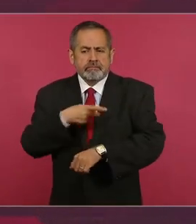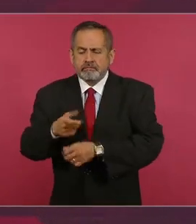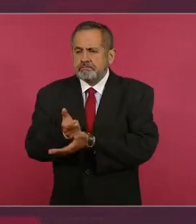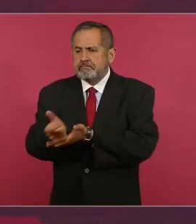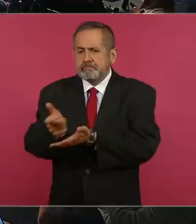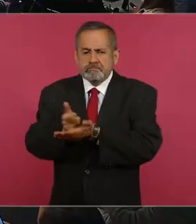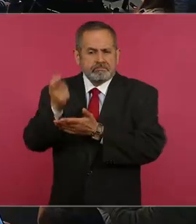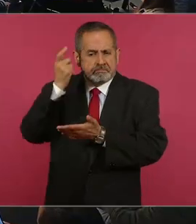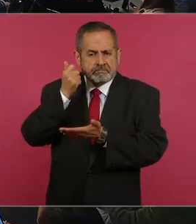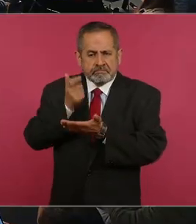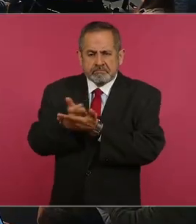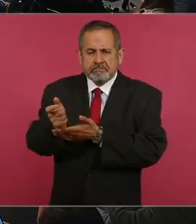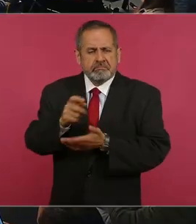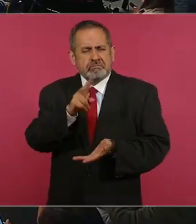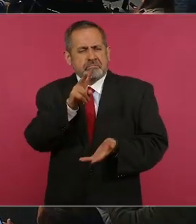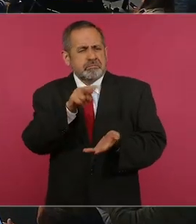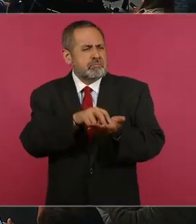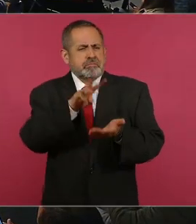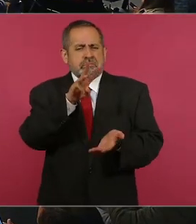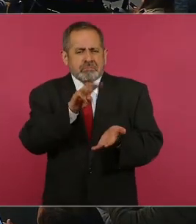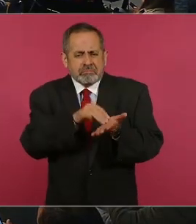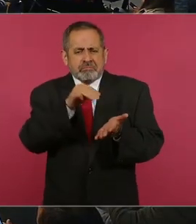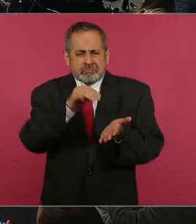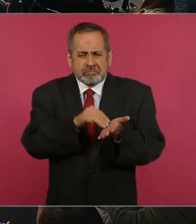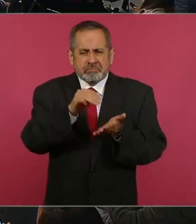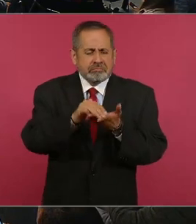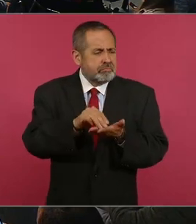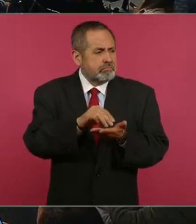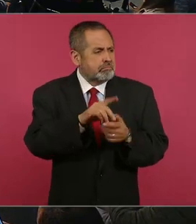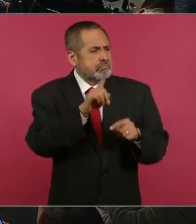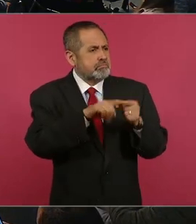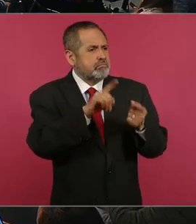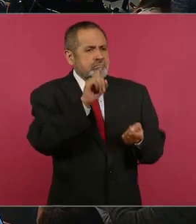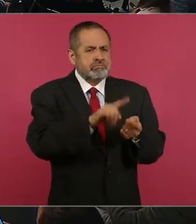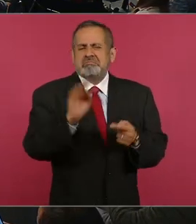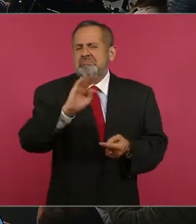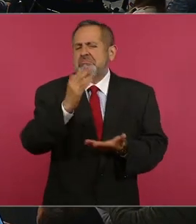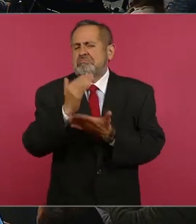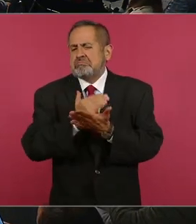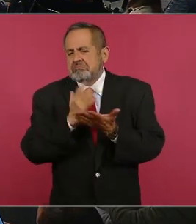los dos, tres mil millones de ahorro, a lo mejor es hasta menos,